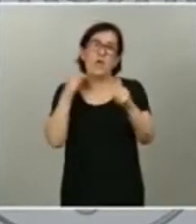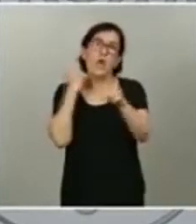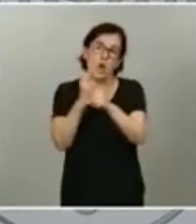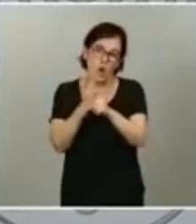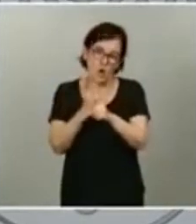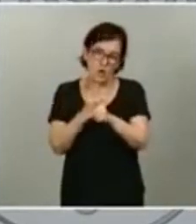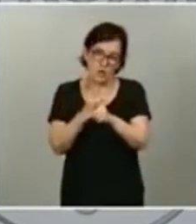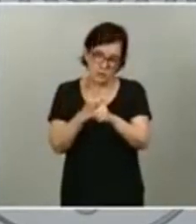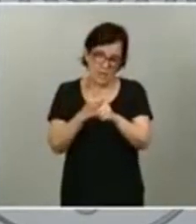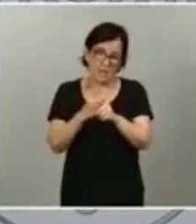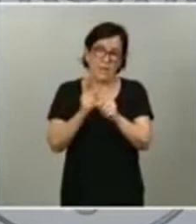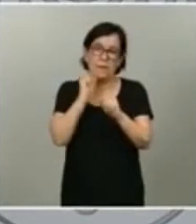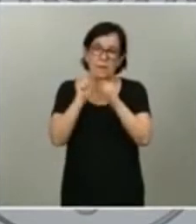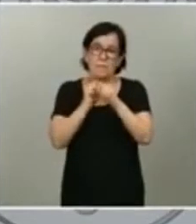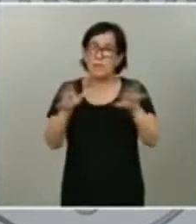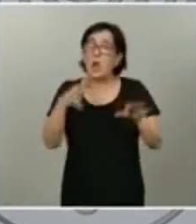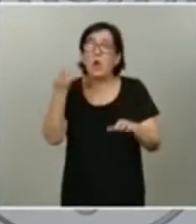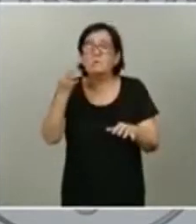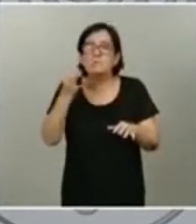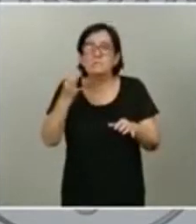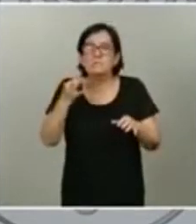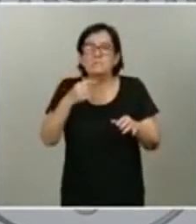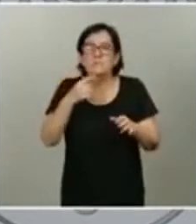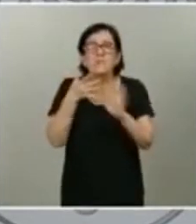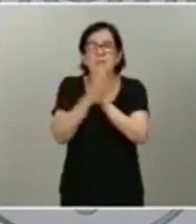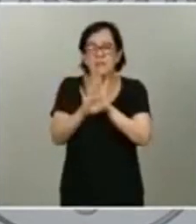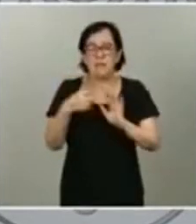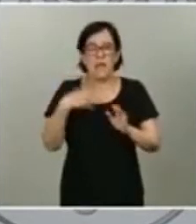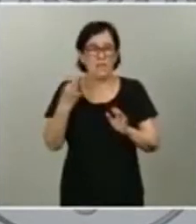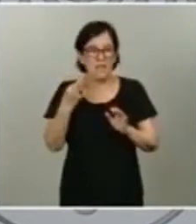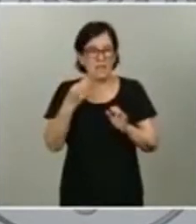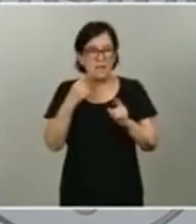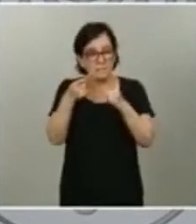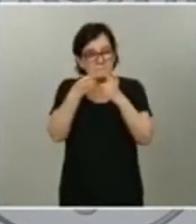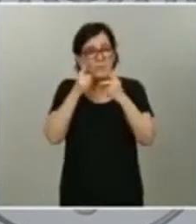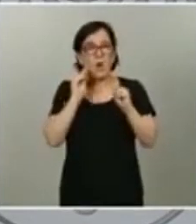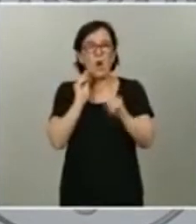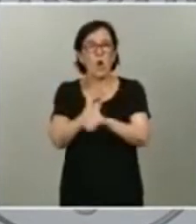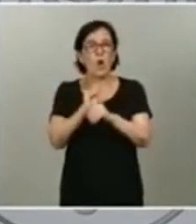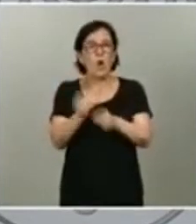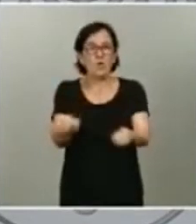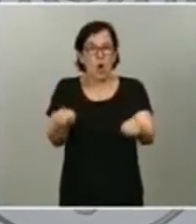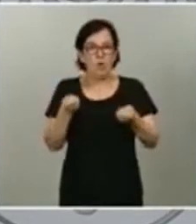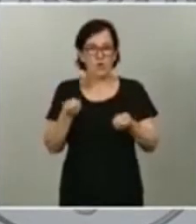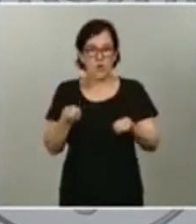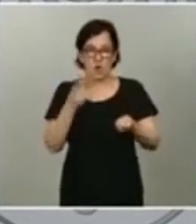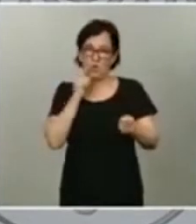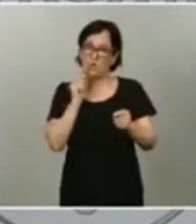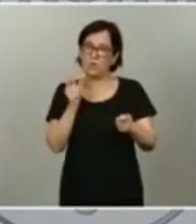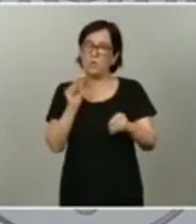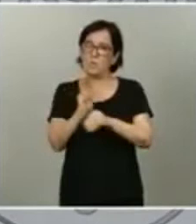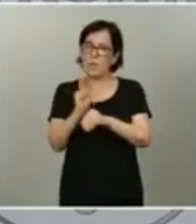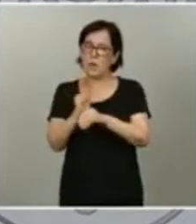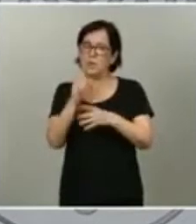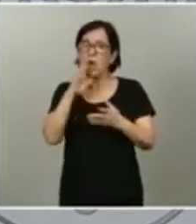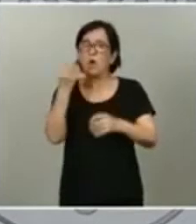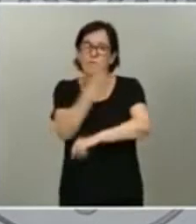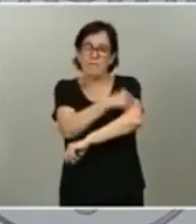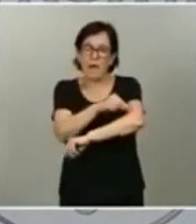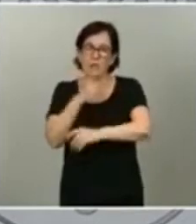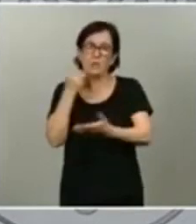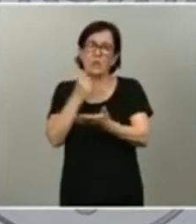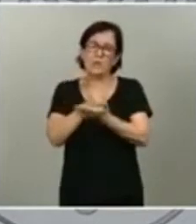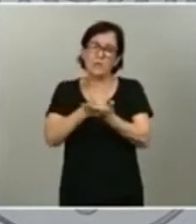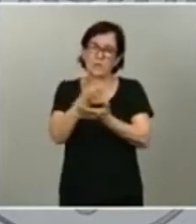que es lo mismo, tendremos que guardar todas estas cautelas hasta que encontremos una vacuna o tengamos un tratamiento médico